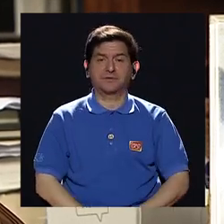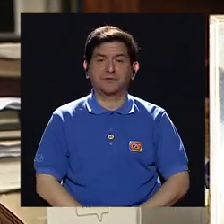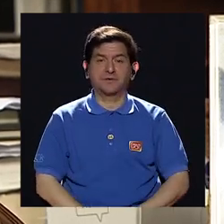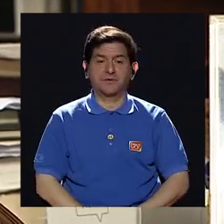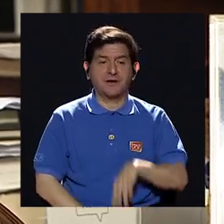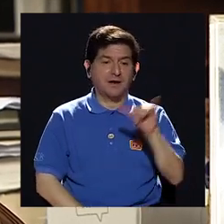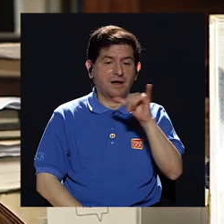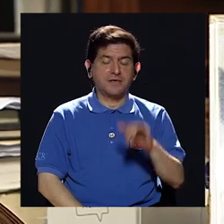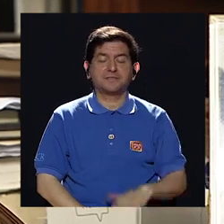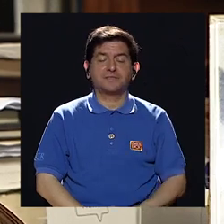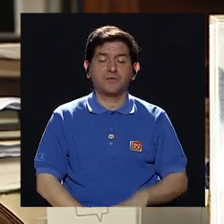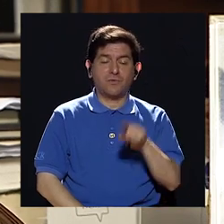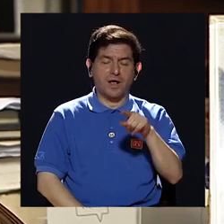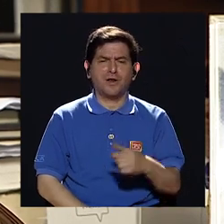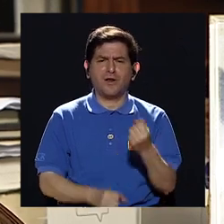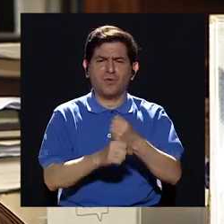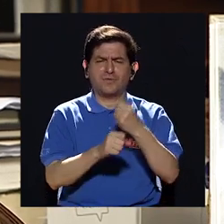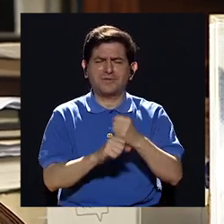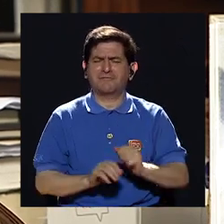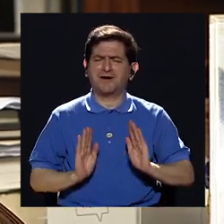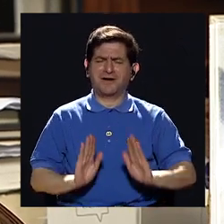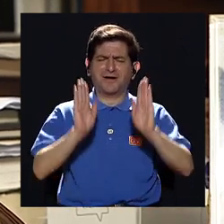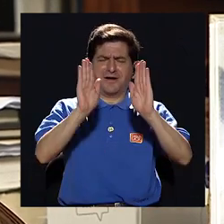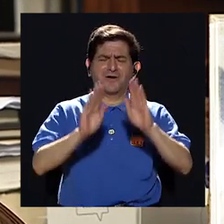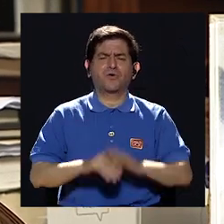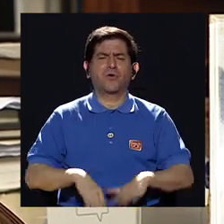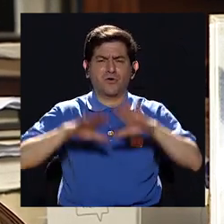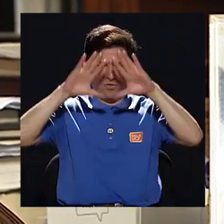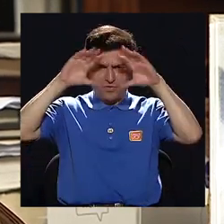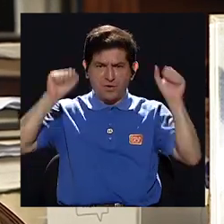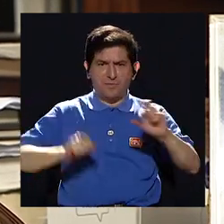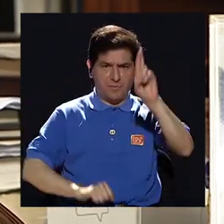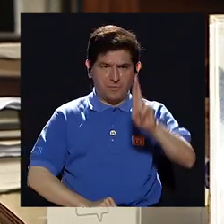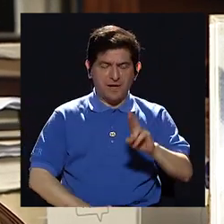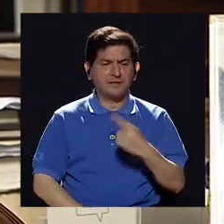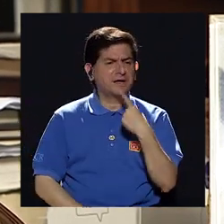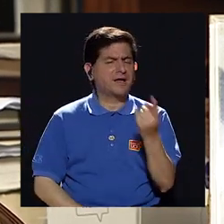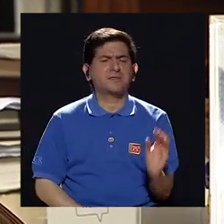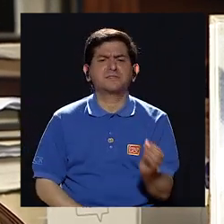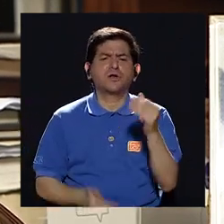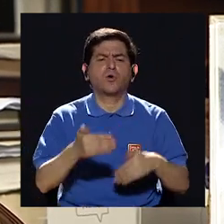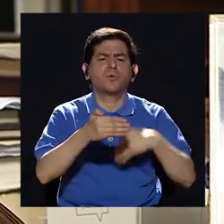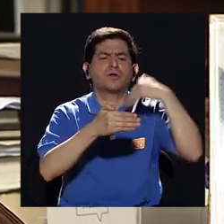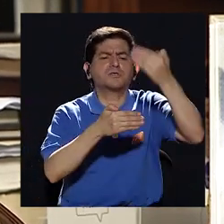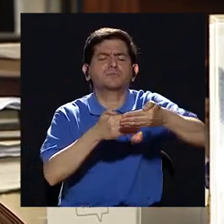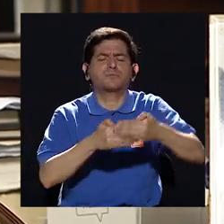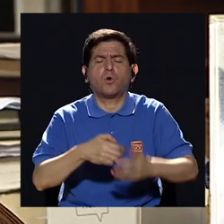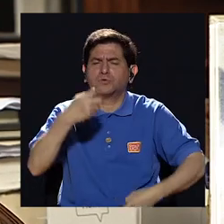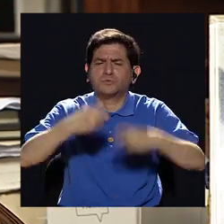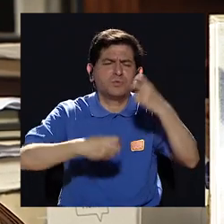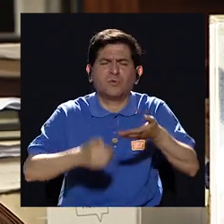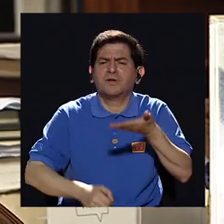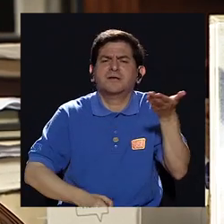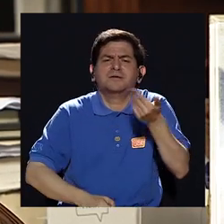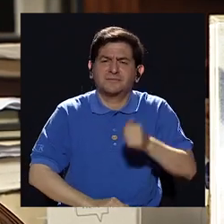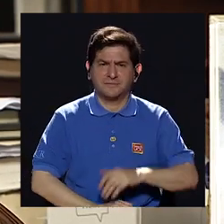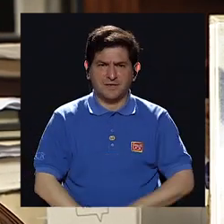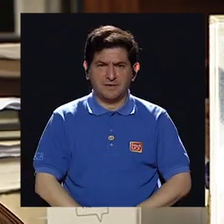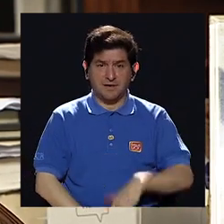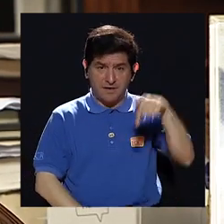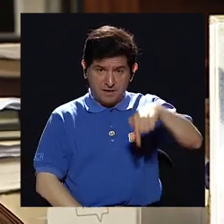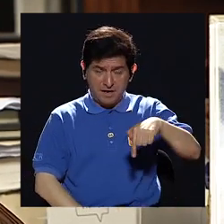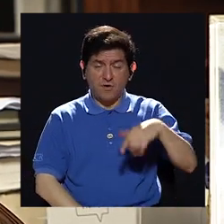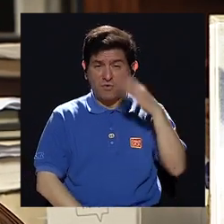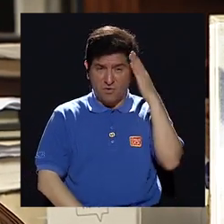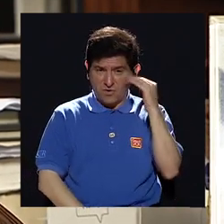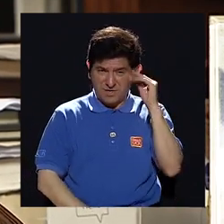una flor en el hojar para la diplomacia ¿qué podemos decirle a esas juventudes post conflicto don Oscar que hoy